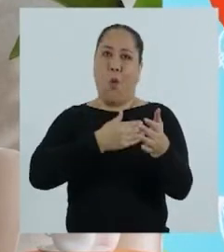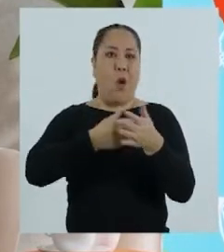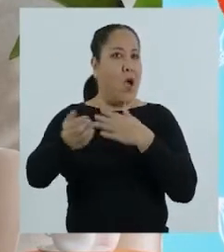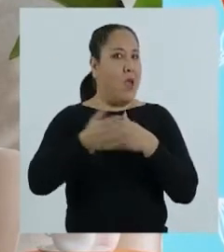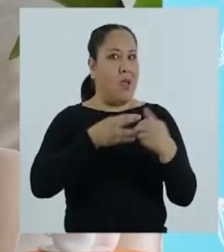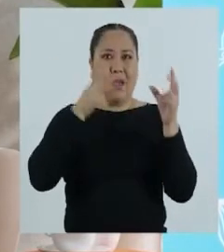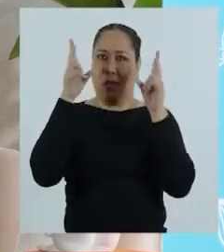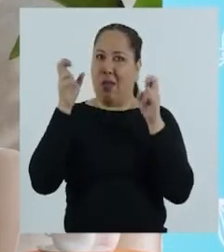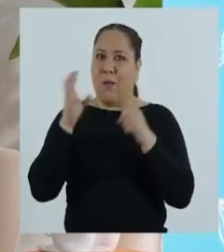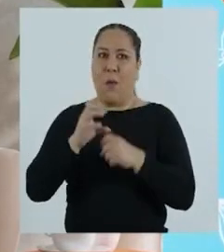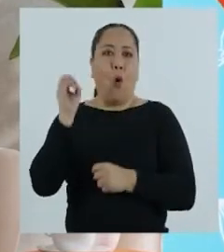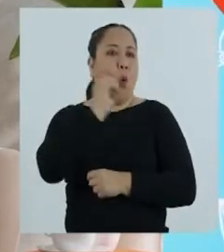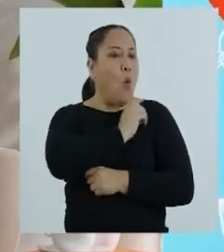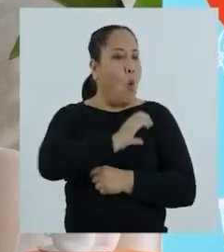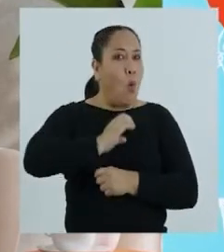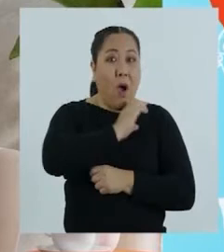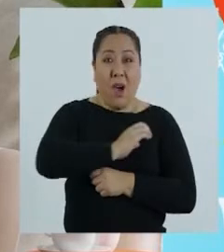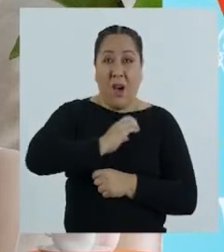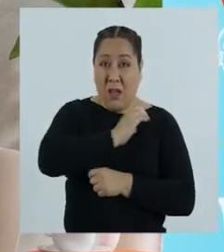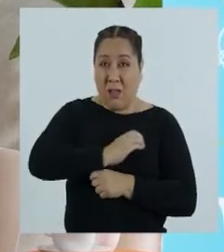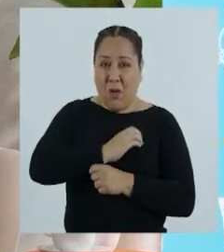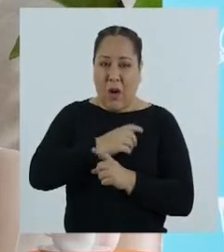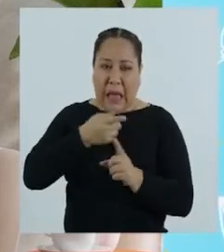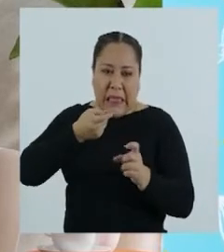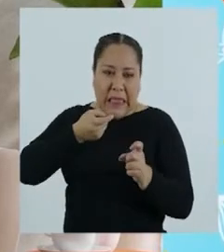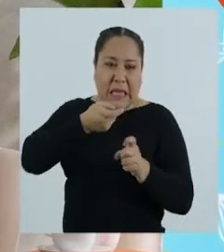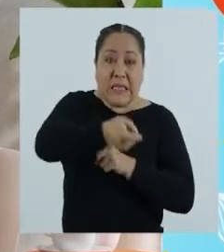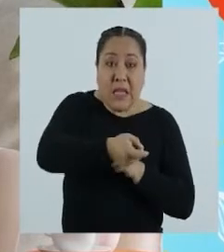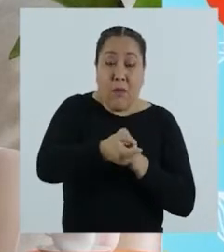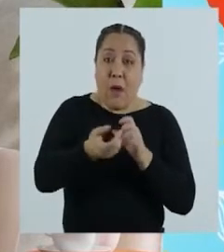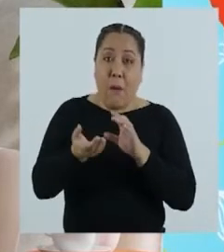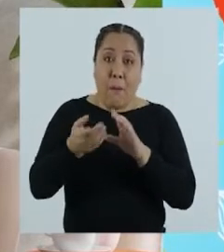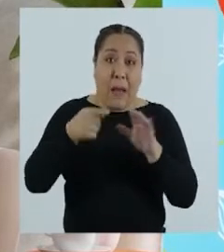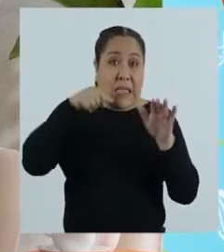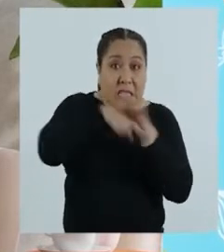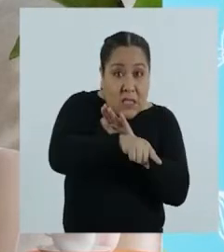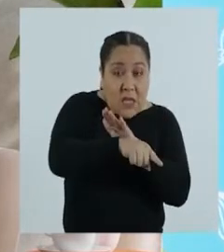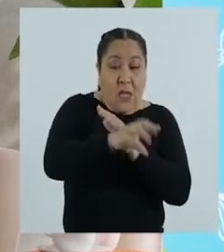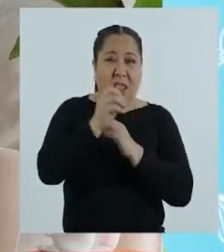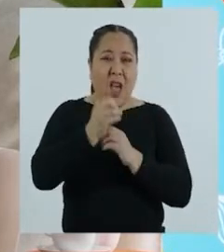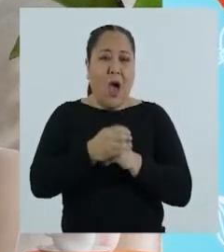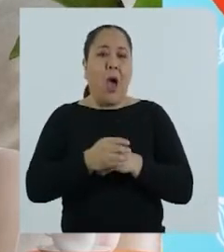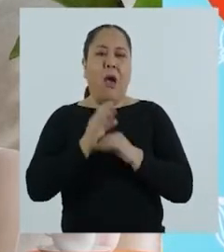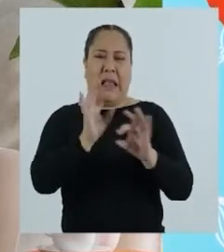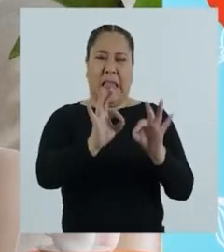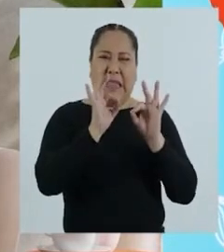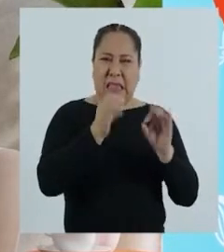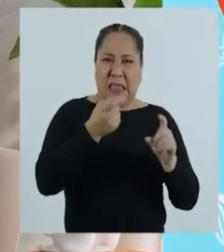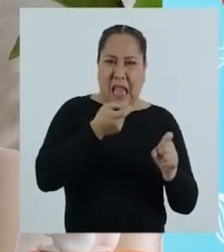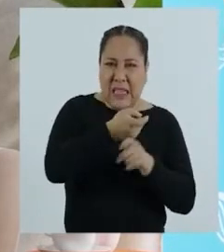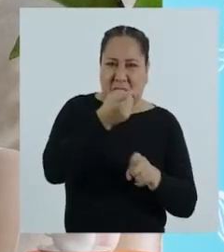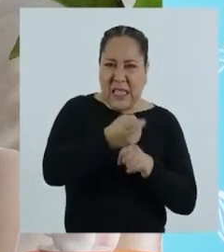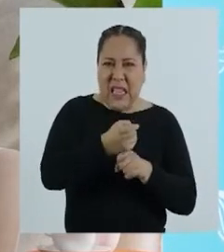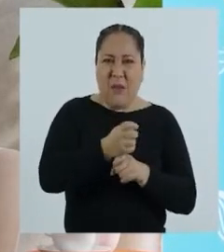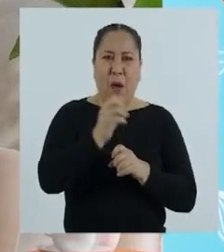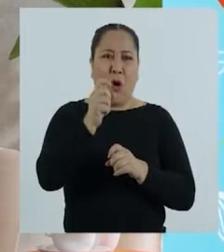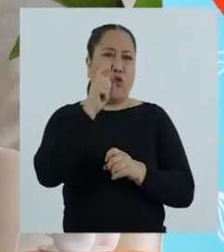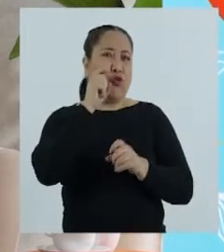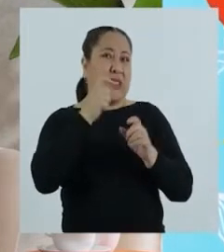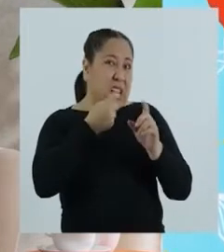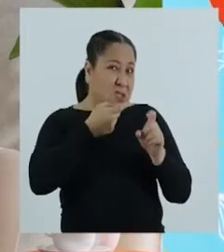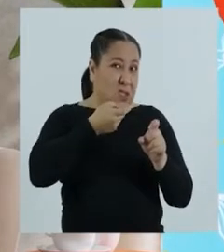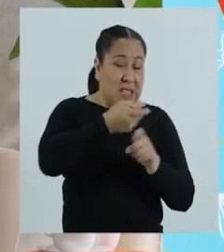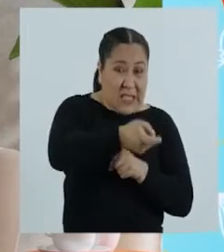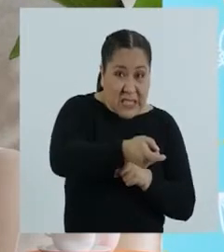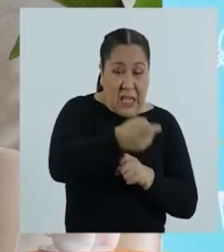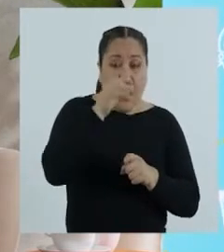es cualquier acción o conducta que les causa muerte, daño o sufrimiento físico, sexual